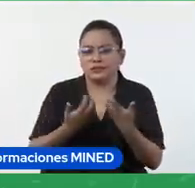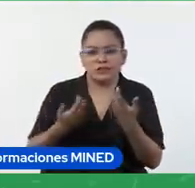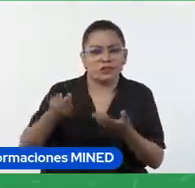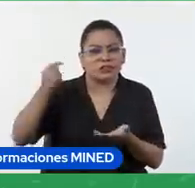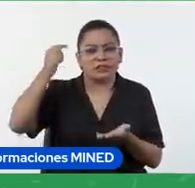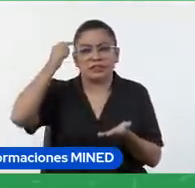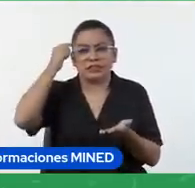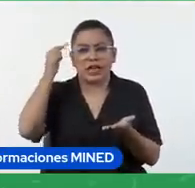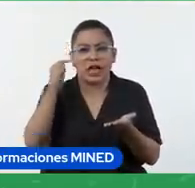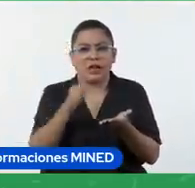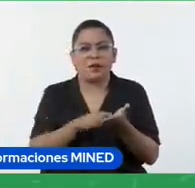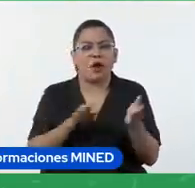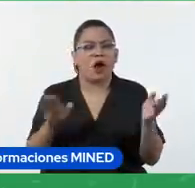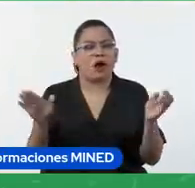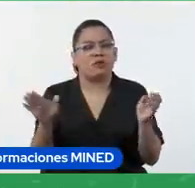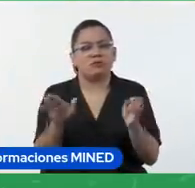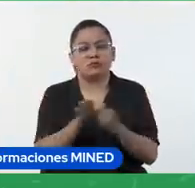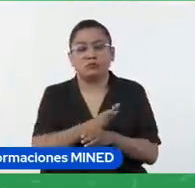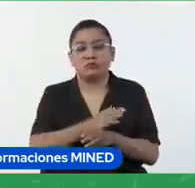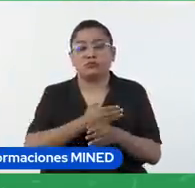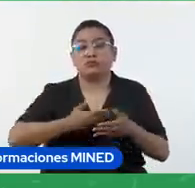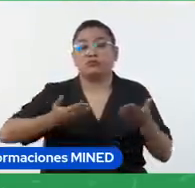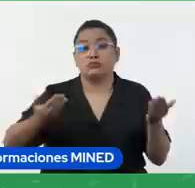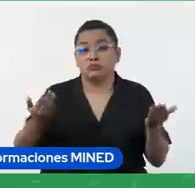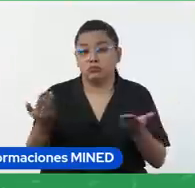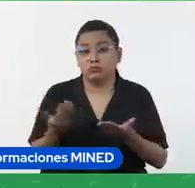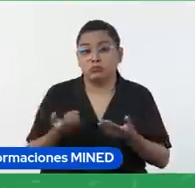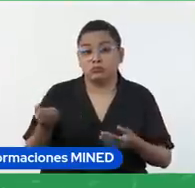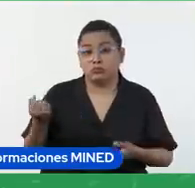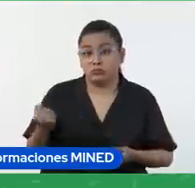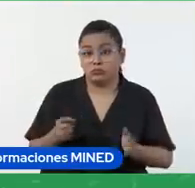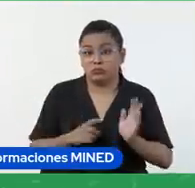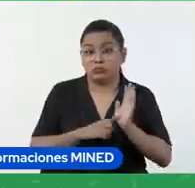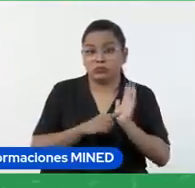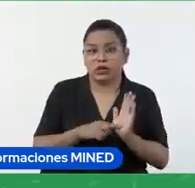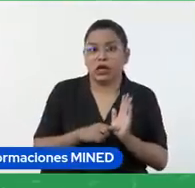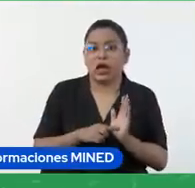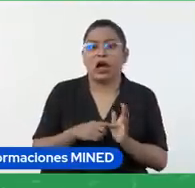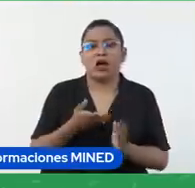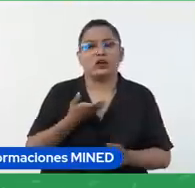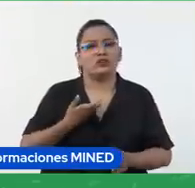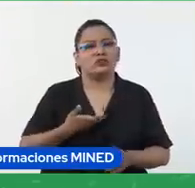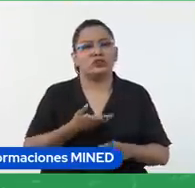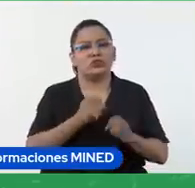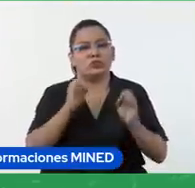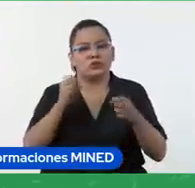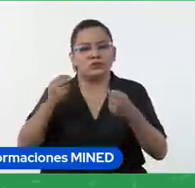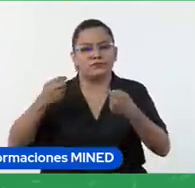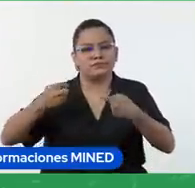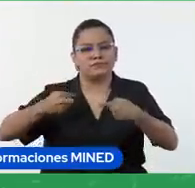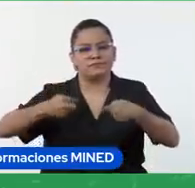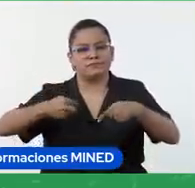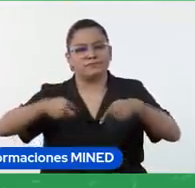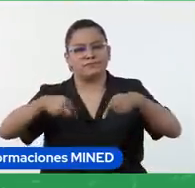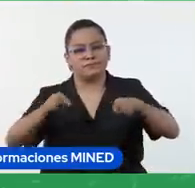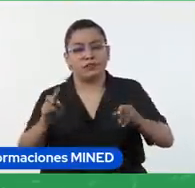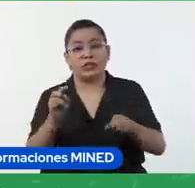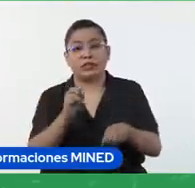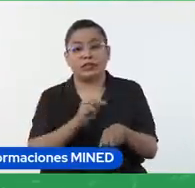productos que han realizado y esto nos permite hacer un seguimiento a lo largo del ciclo escolar